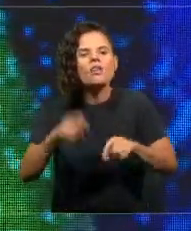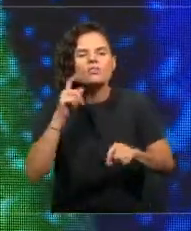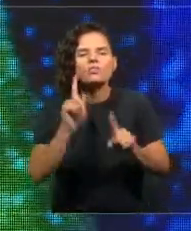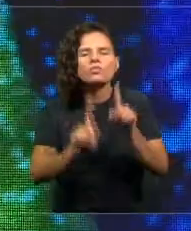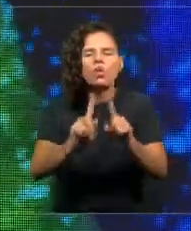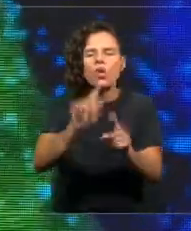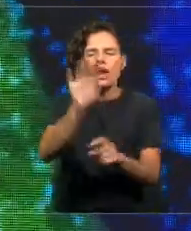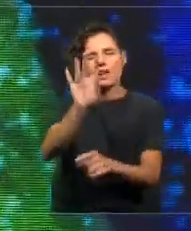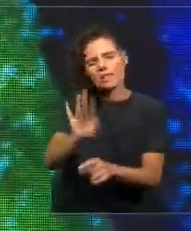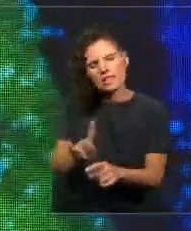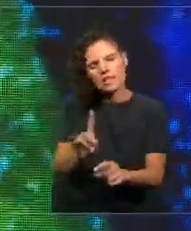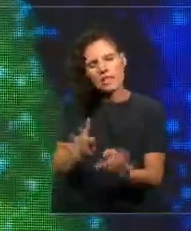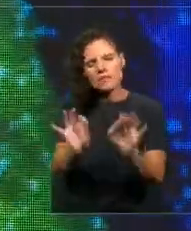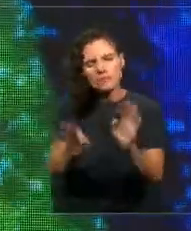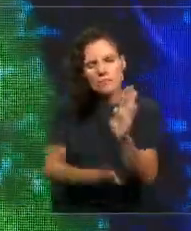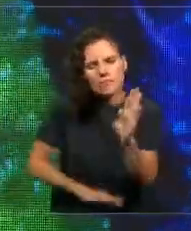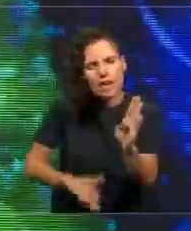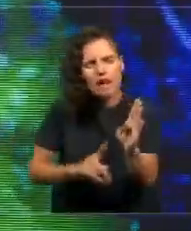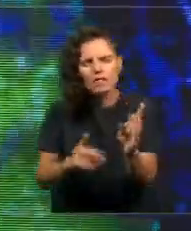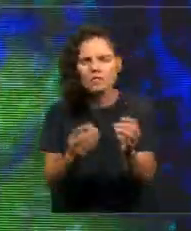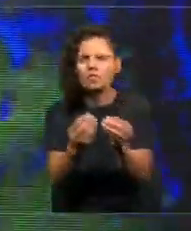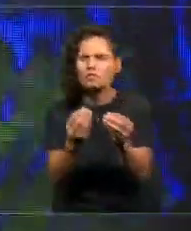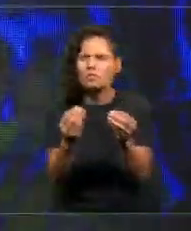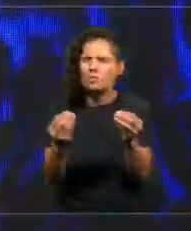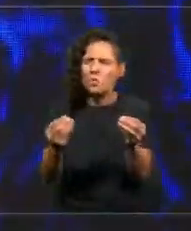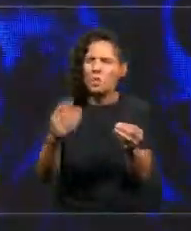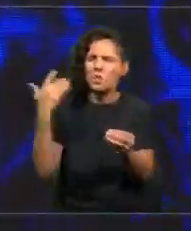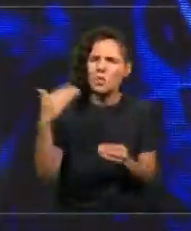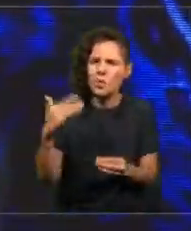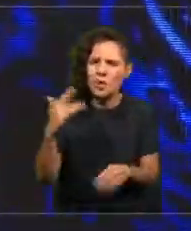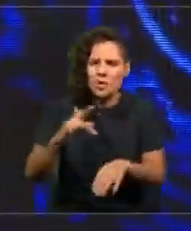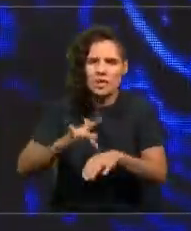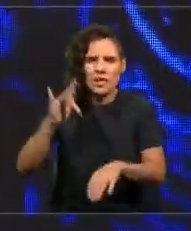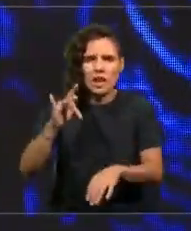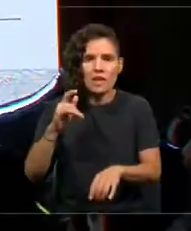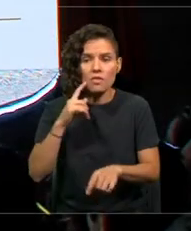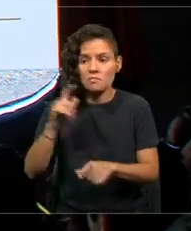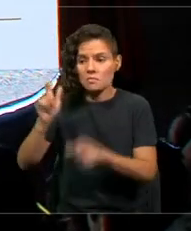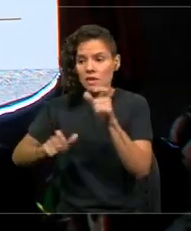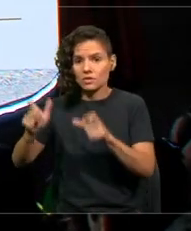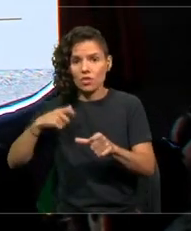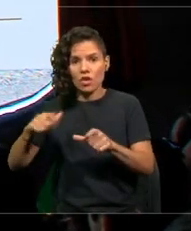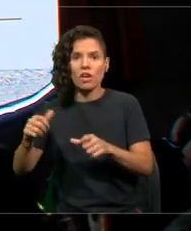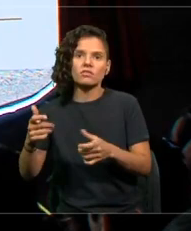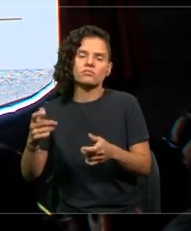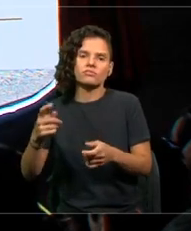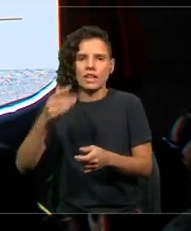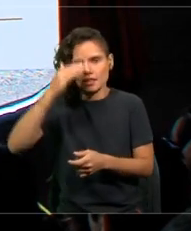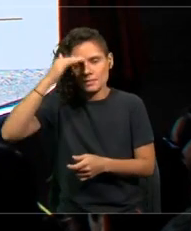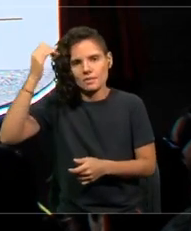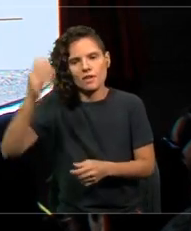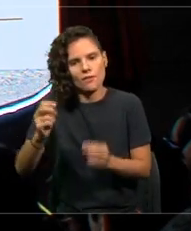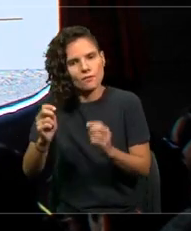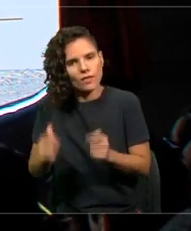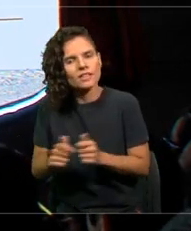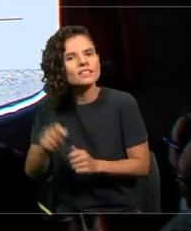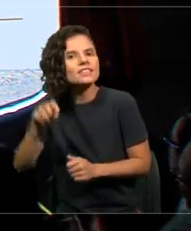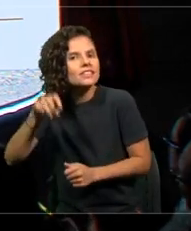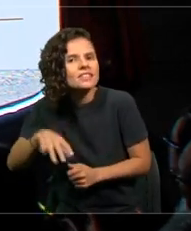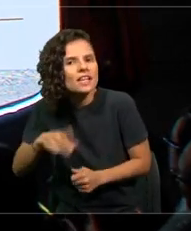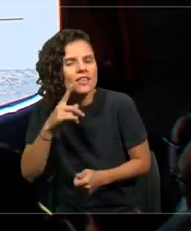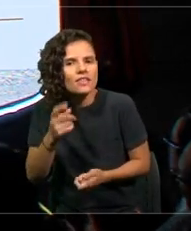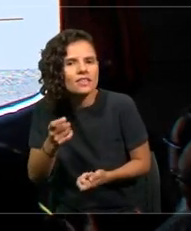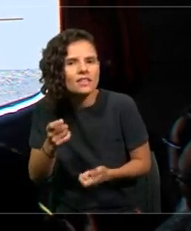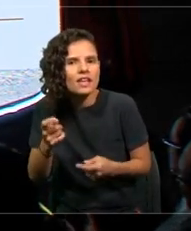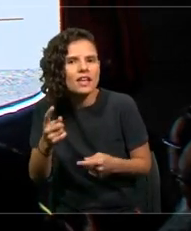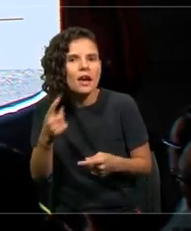todos los cientistas políticos, geopolíticos, han estudiado respecto al siglo XXI. Esos factores críticos y de inestabilidad, de